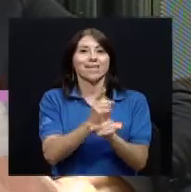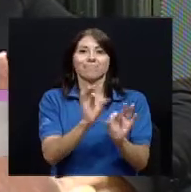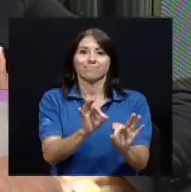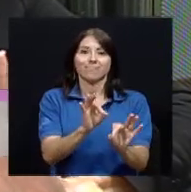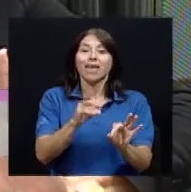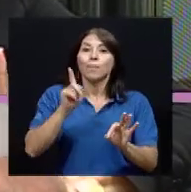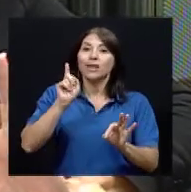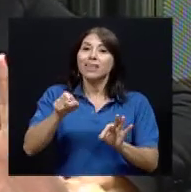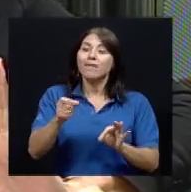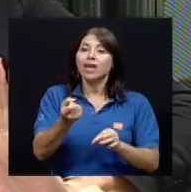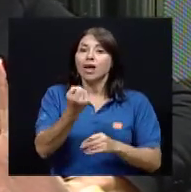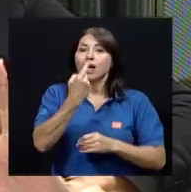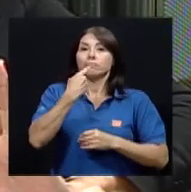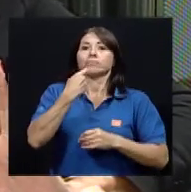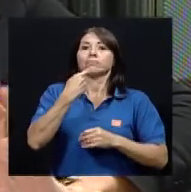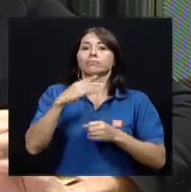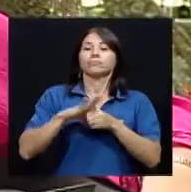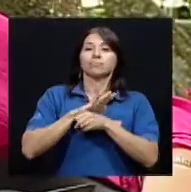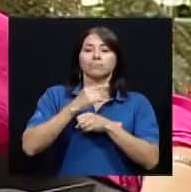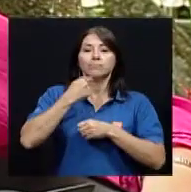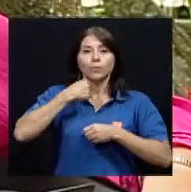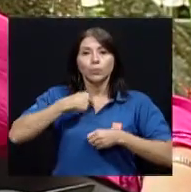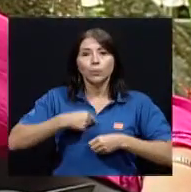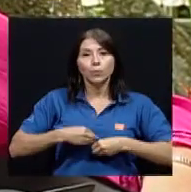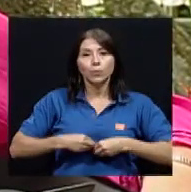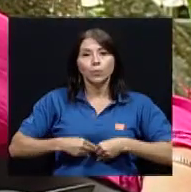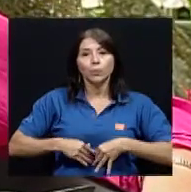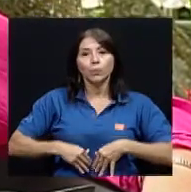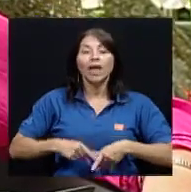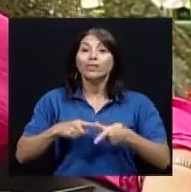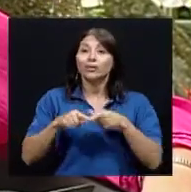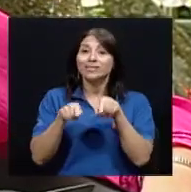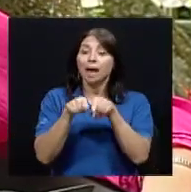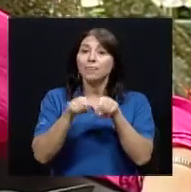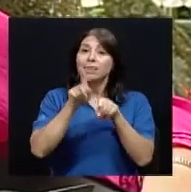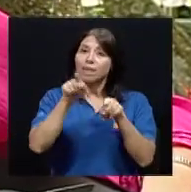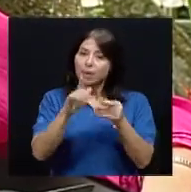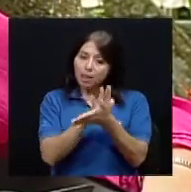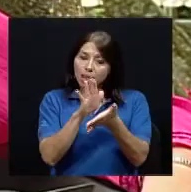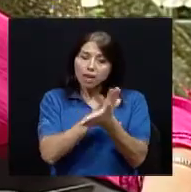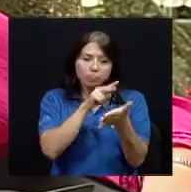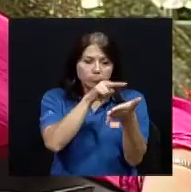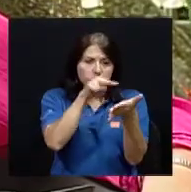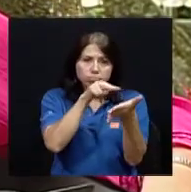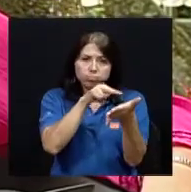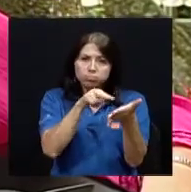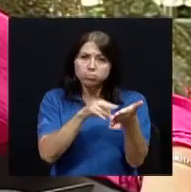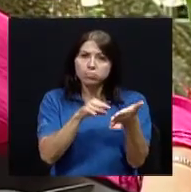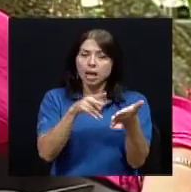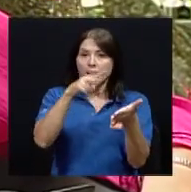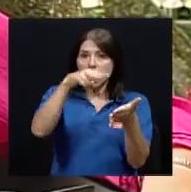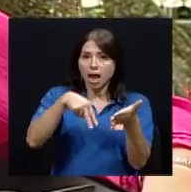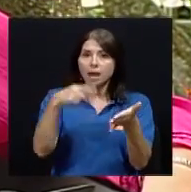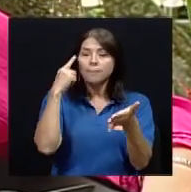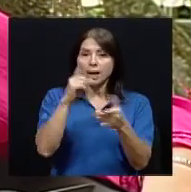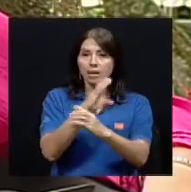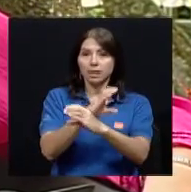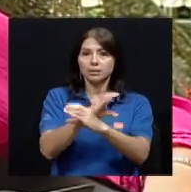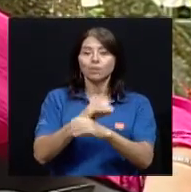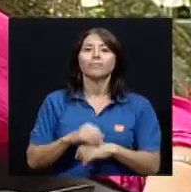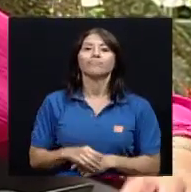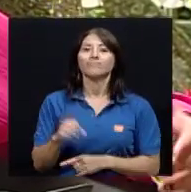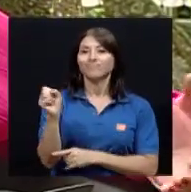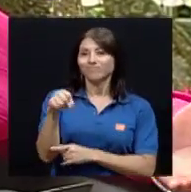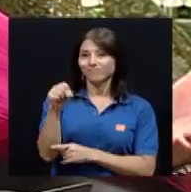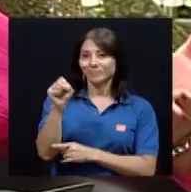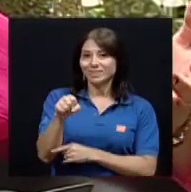absorberse por ejemplo en el estómago claro entonces hay que también leer un poquito las indicaciones para tener ese cuidado pero lo que pasa es